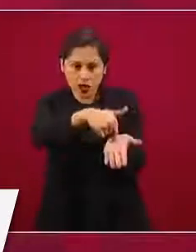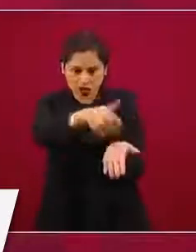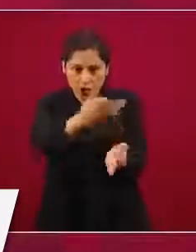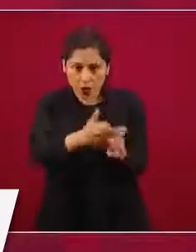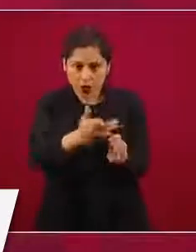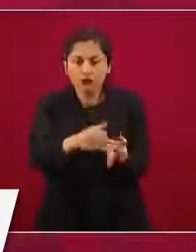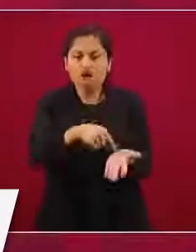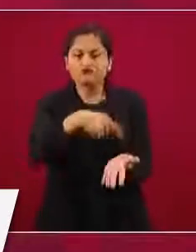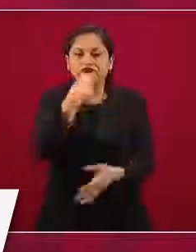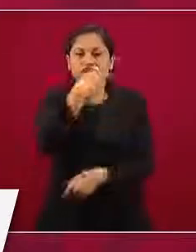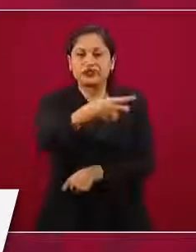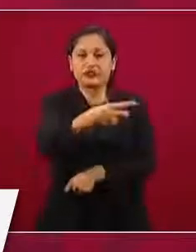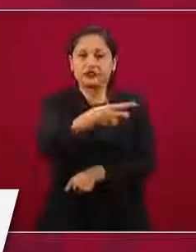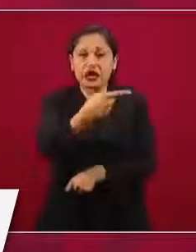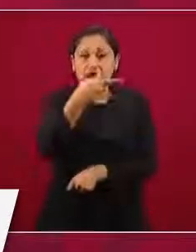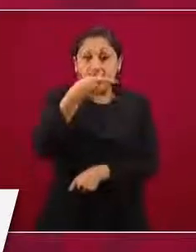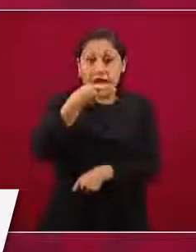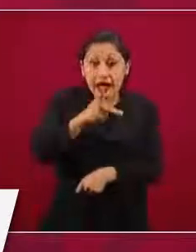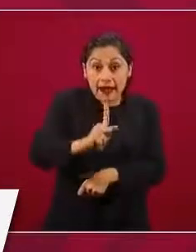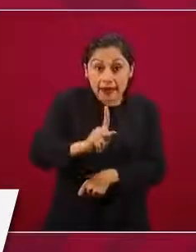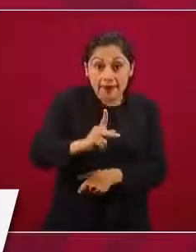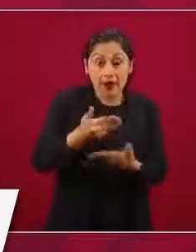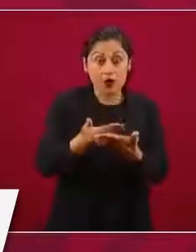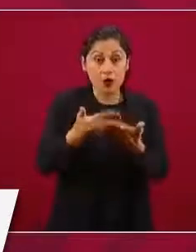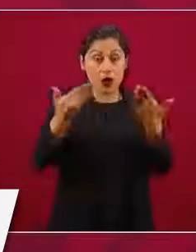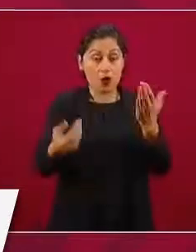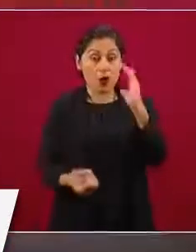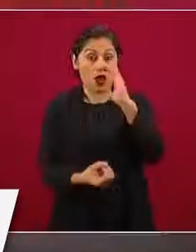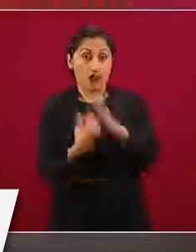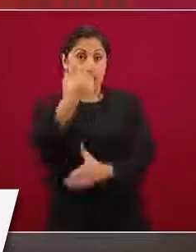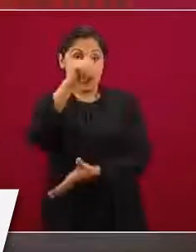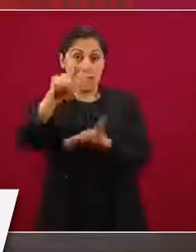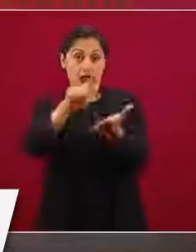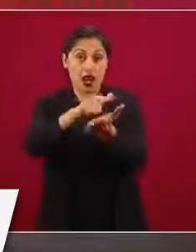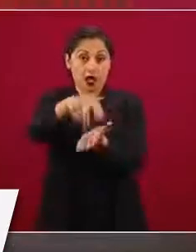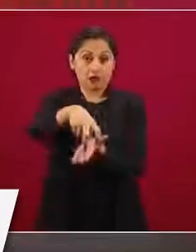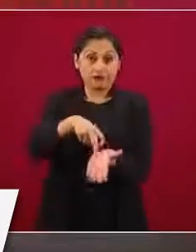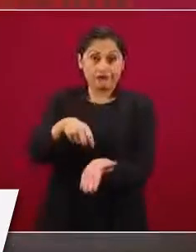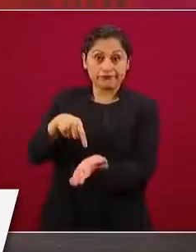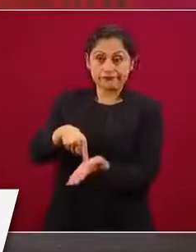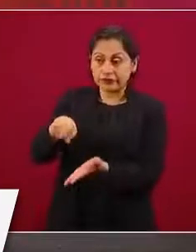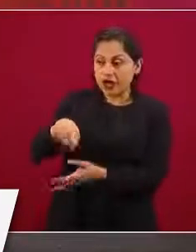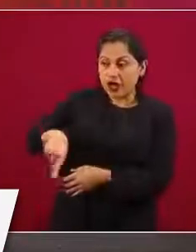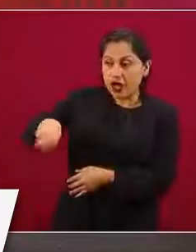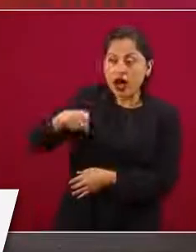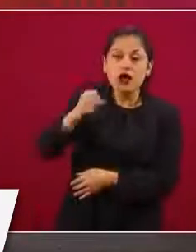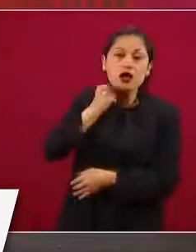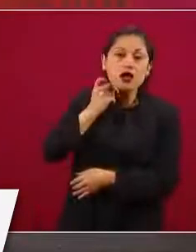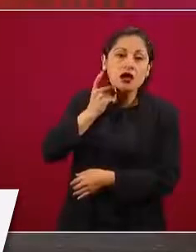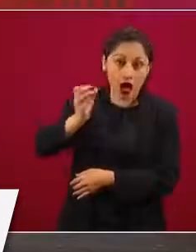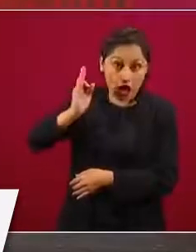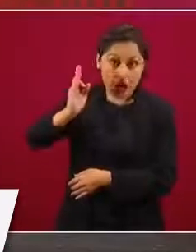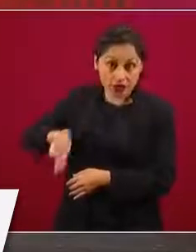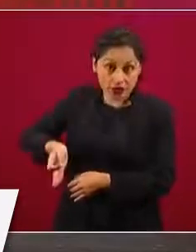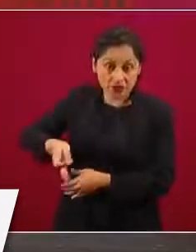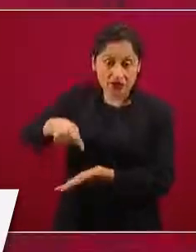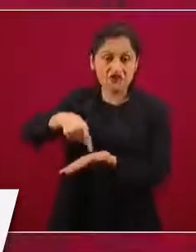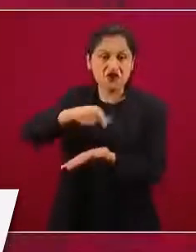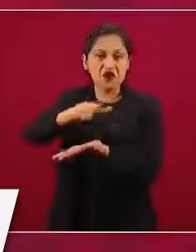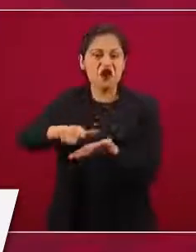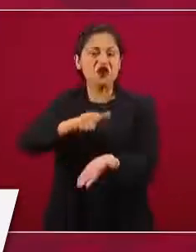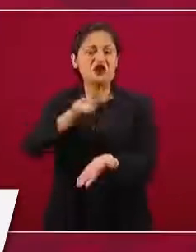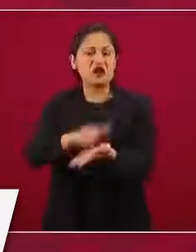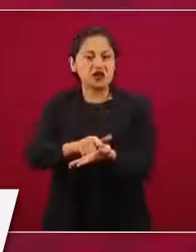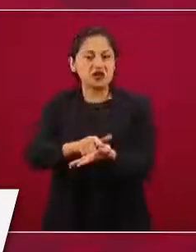Ahora no, si se aprueba por el Congreso esta propuesta, bastarían con que coticen